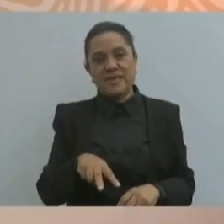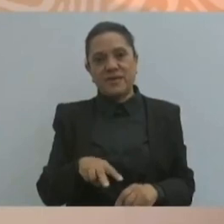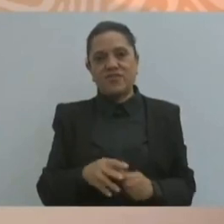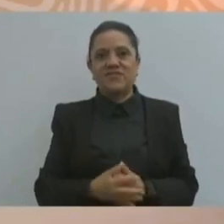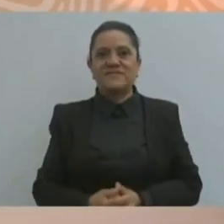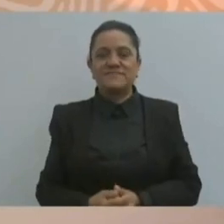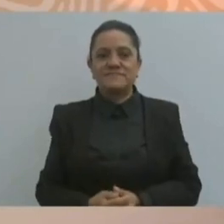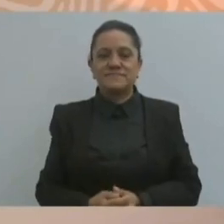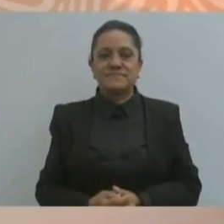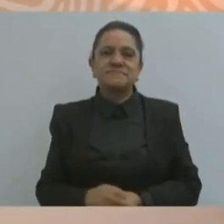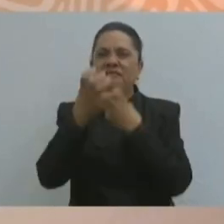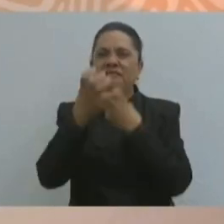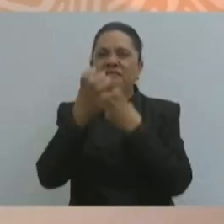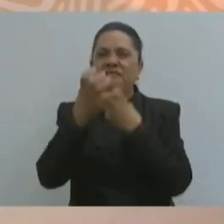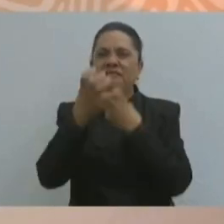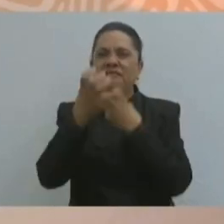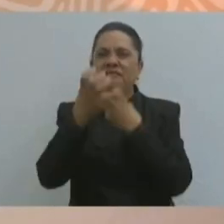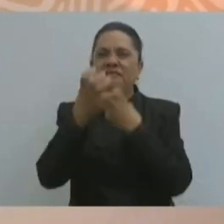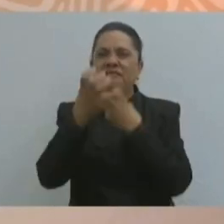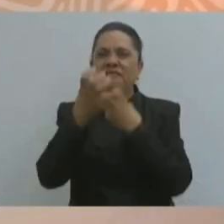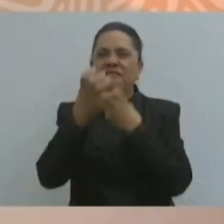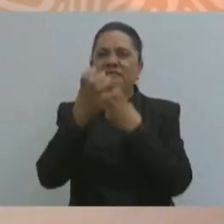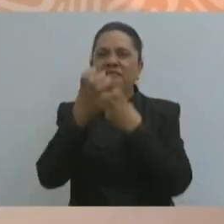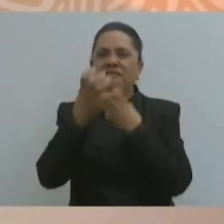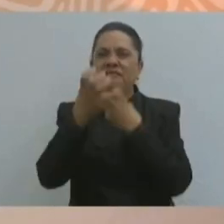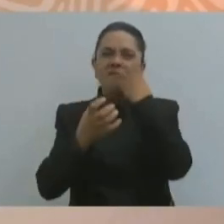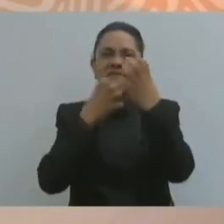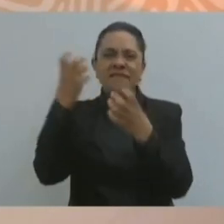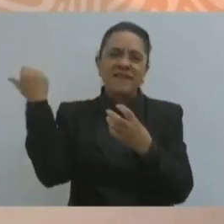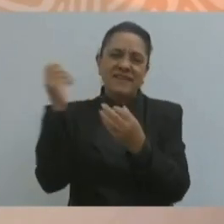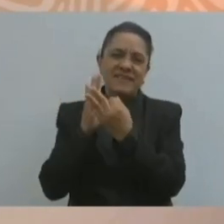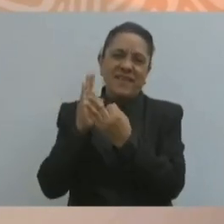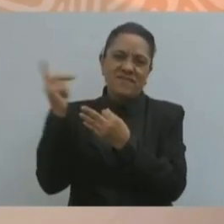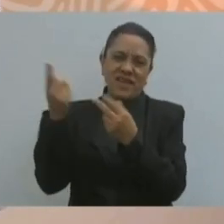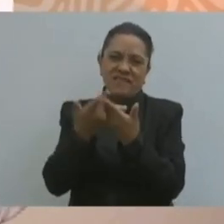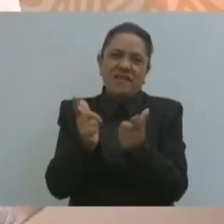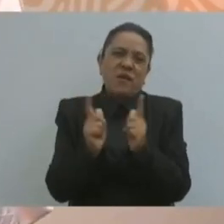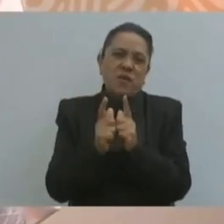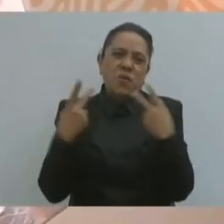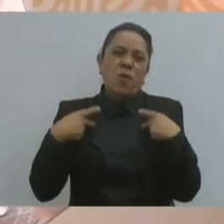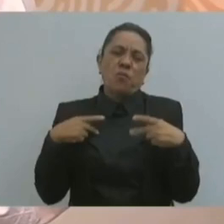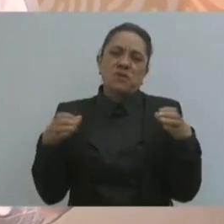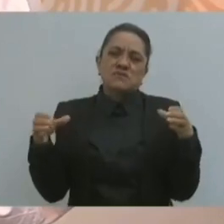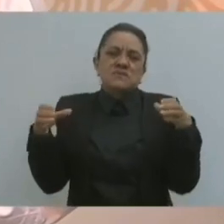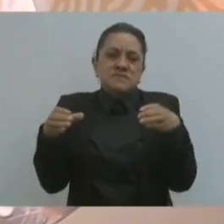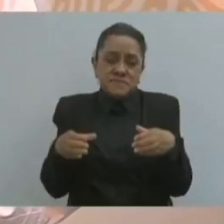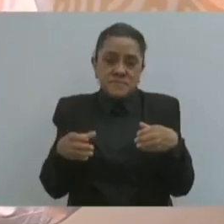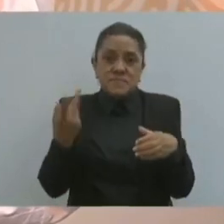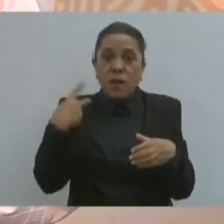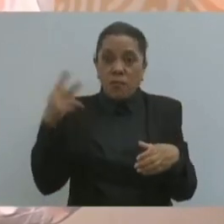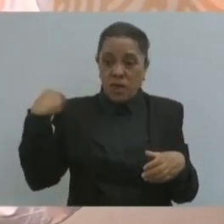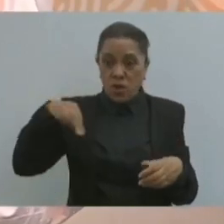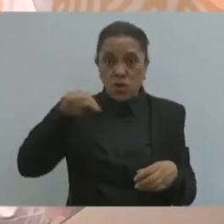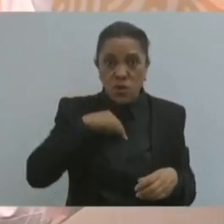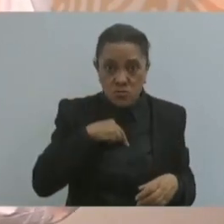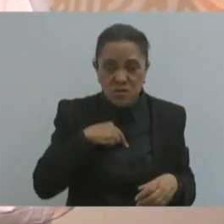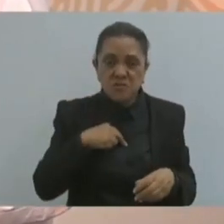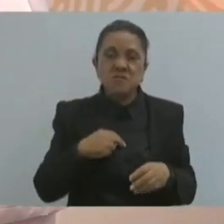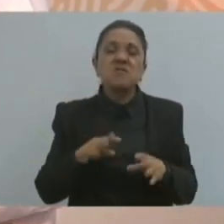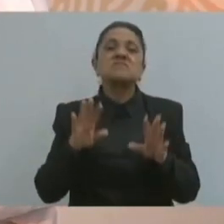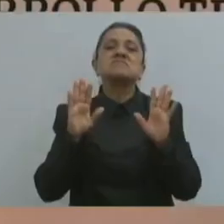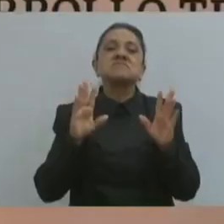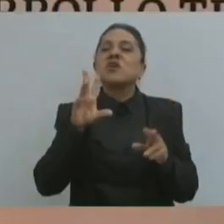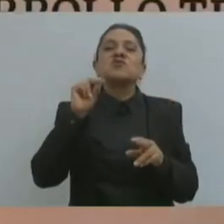Hay ruido, pero nosotros no venimos de las